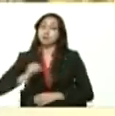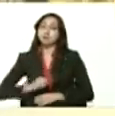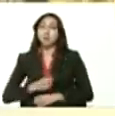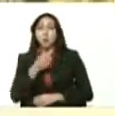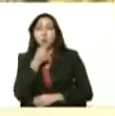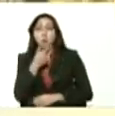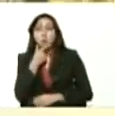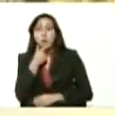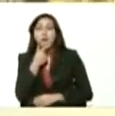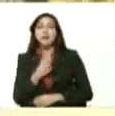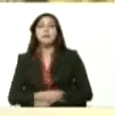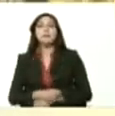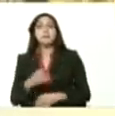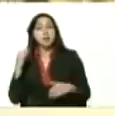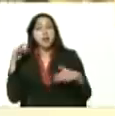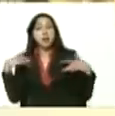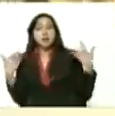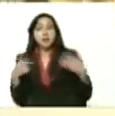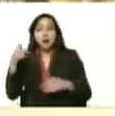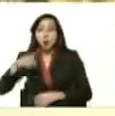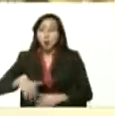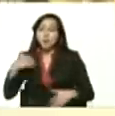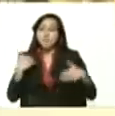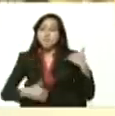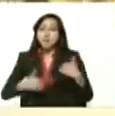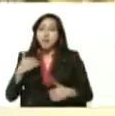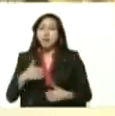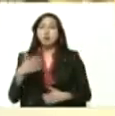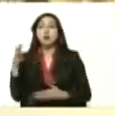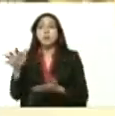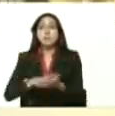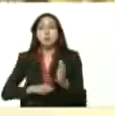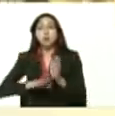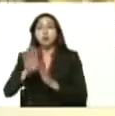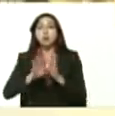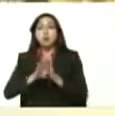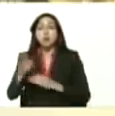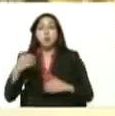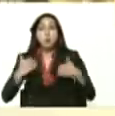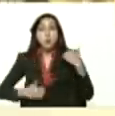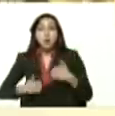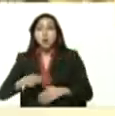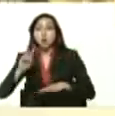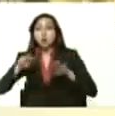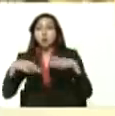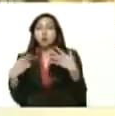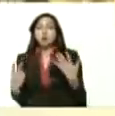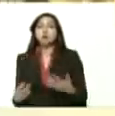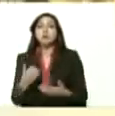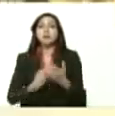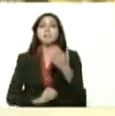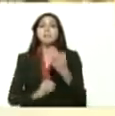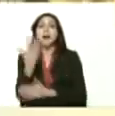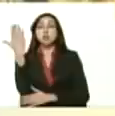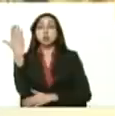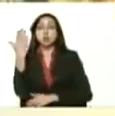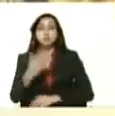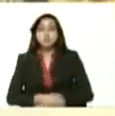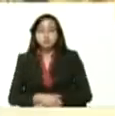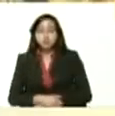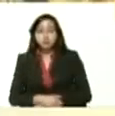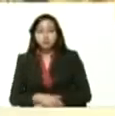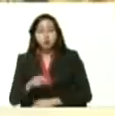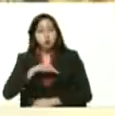jornada de miércoles productivo miércoles 12 de mayo estamos